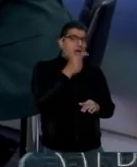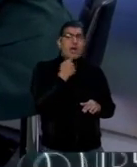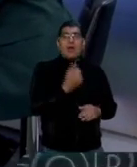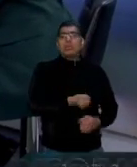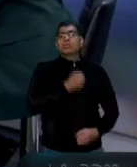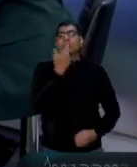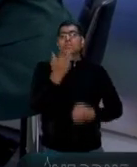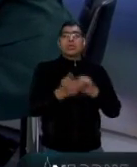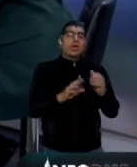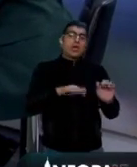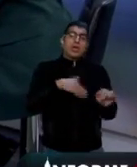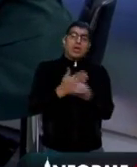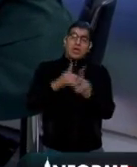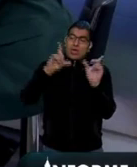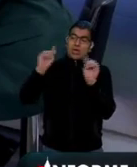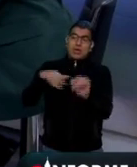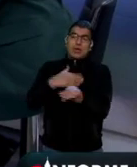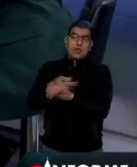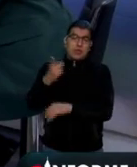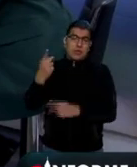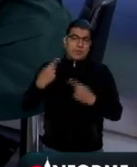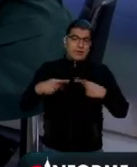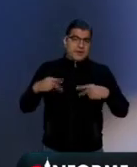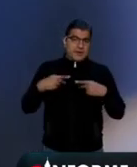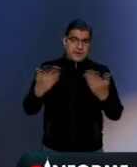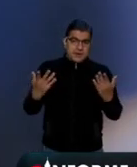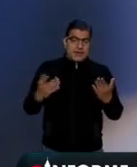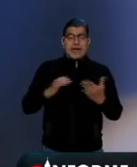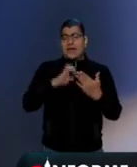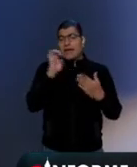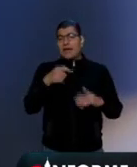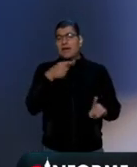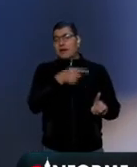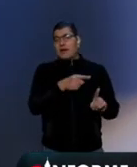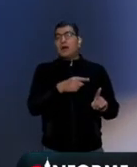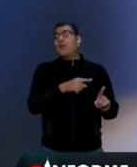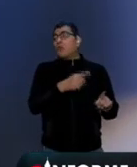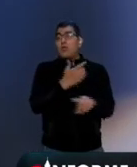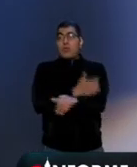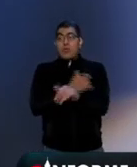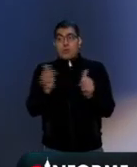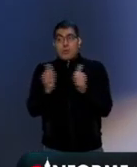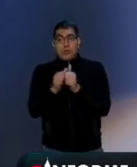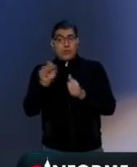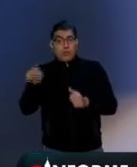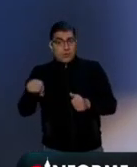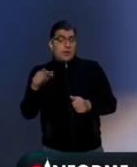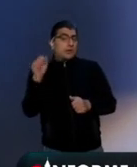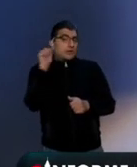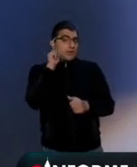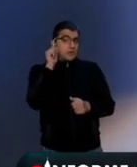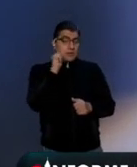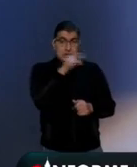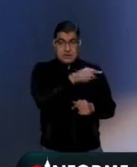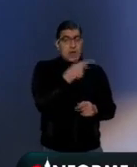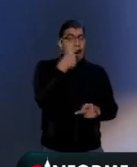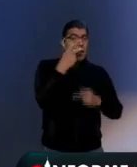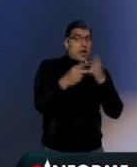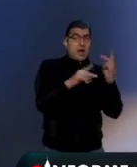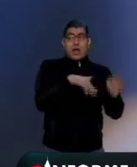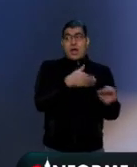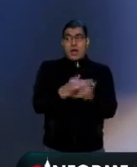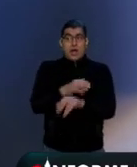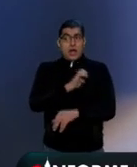sobre una persona. En el sentido de que es una compañera senadora, no solo es un discurso de odio,